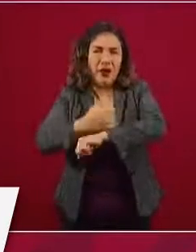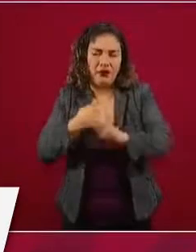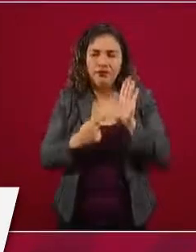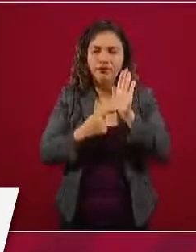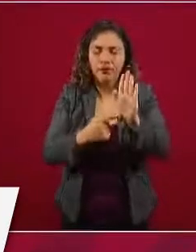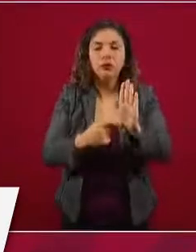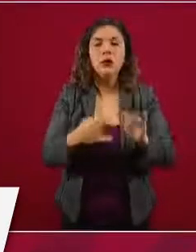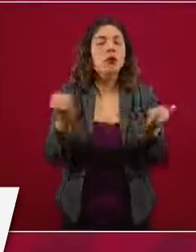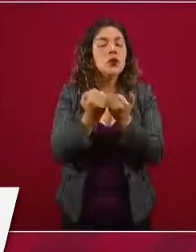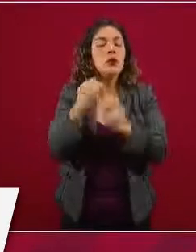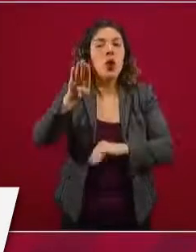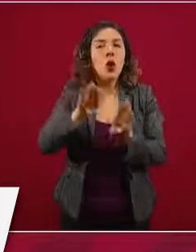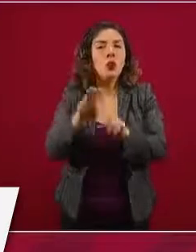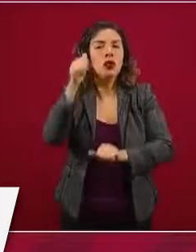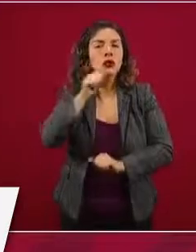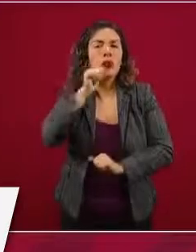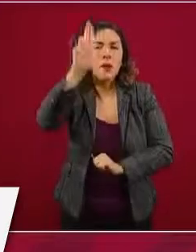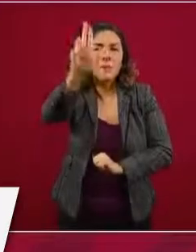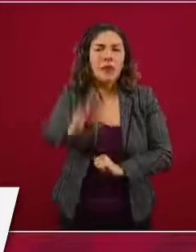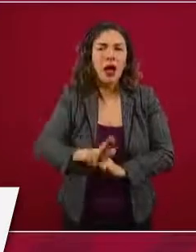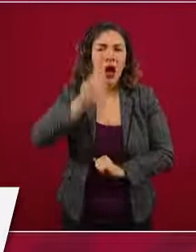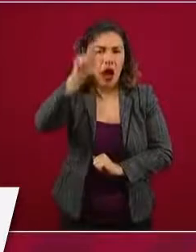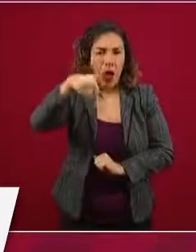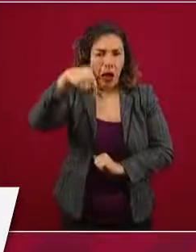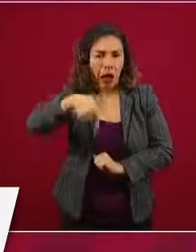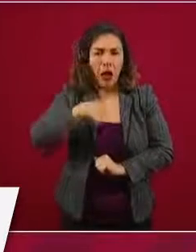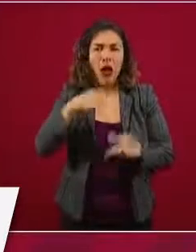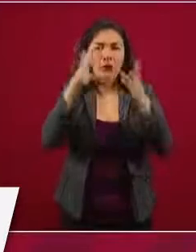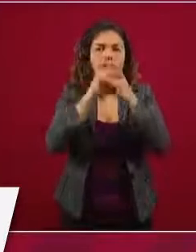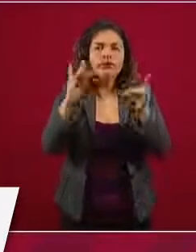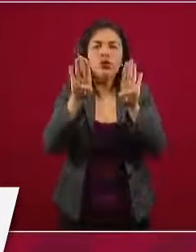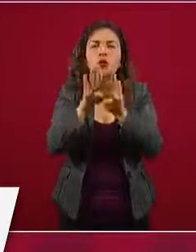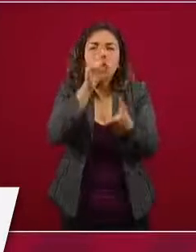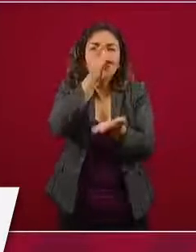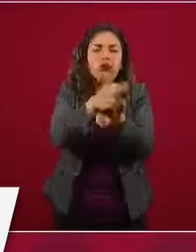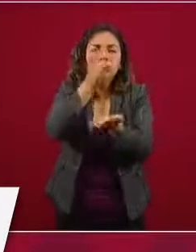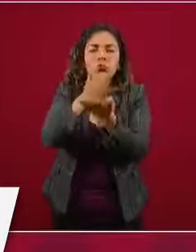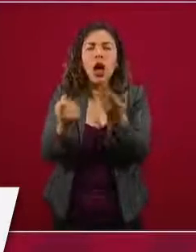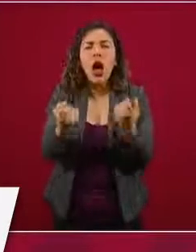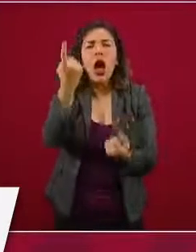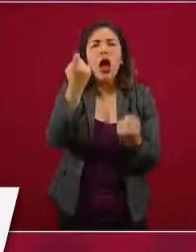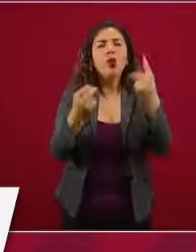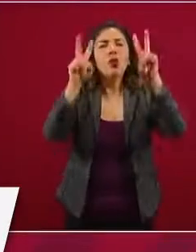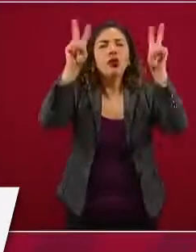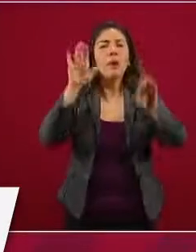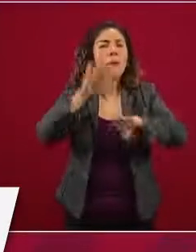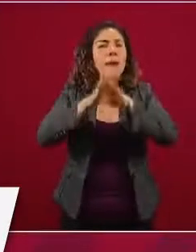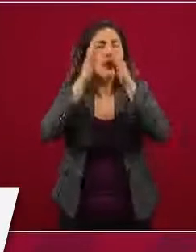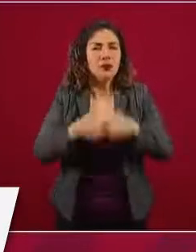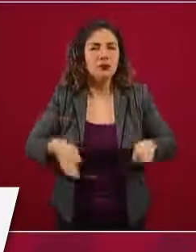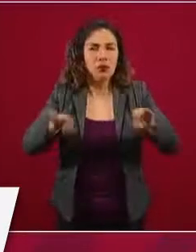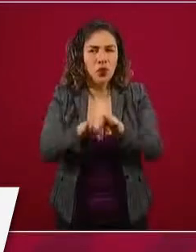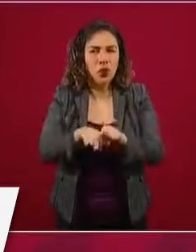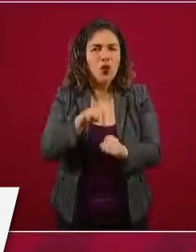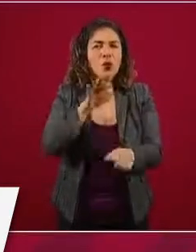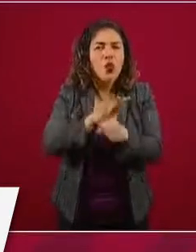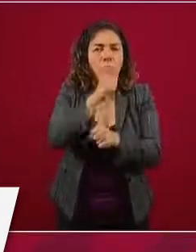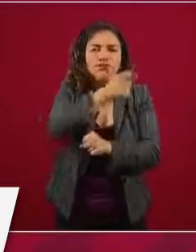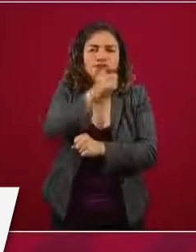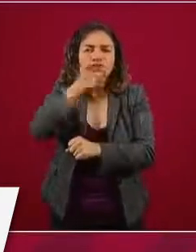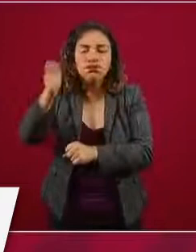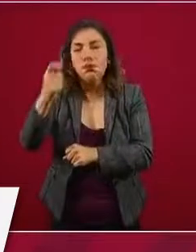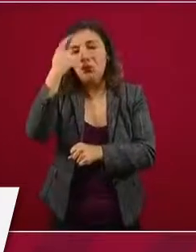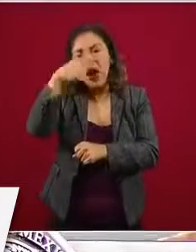como solemos hacer aquí en el Pulso de la Salud, vamos a identificar algunos de los temas de mayor importancia sobre